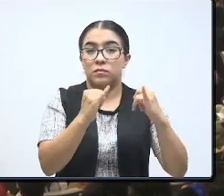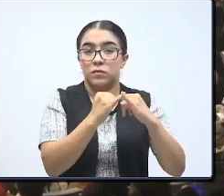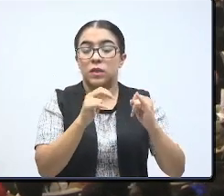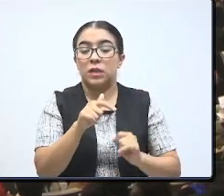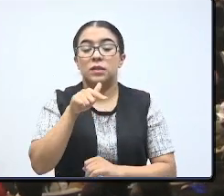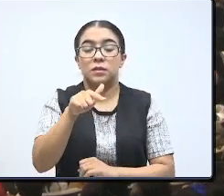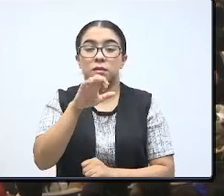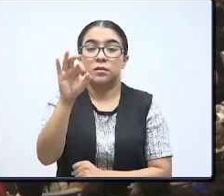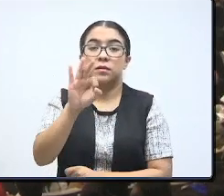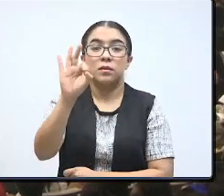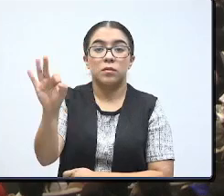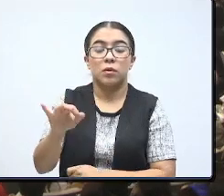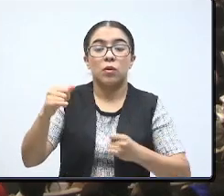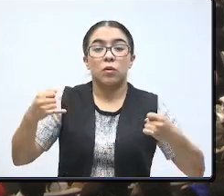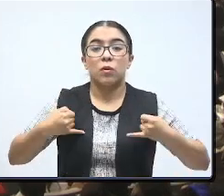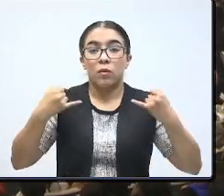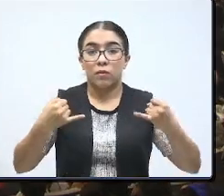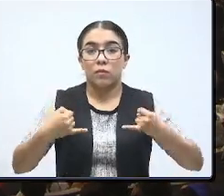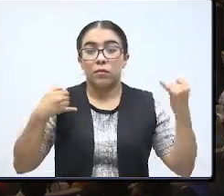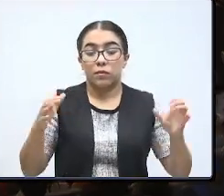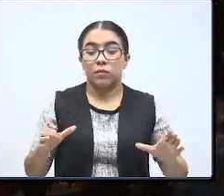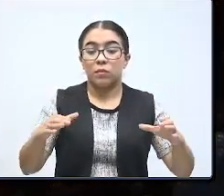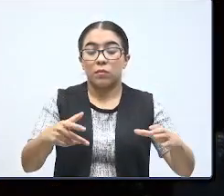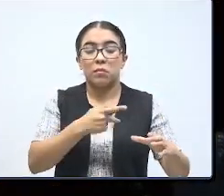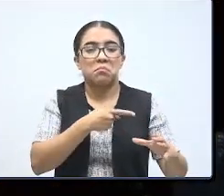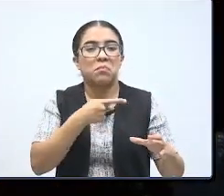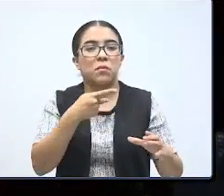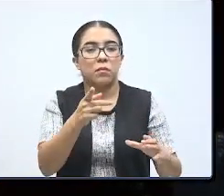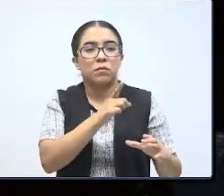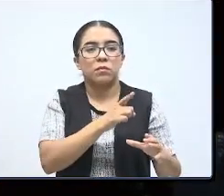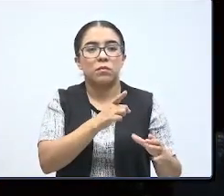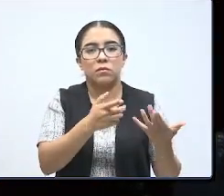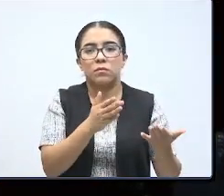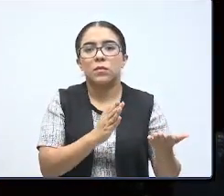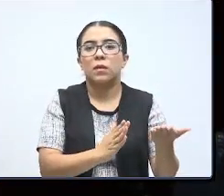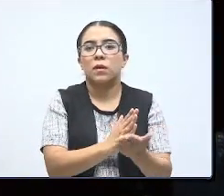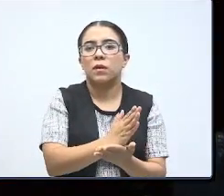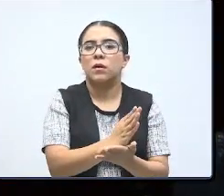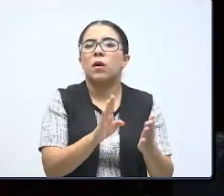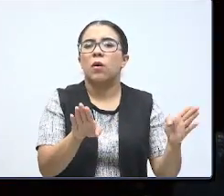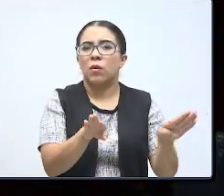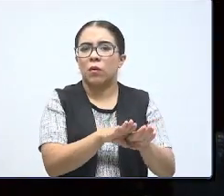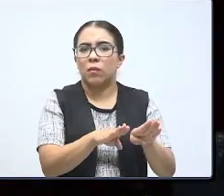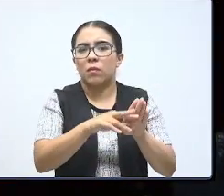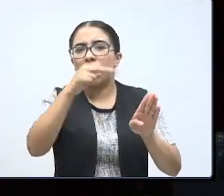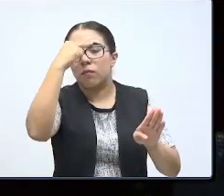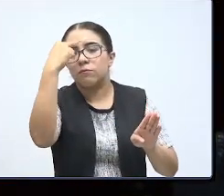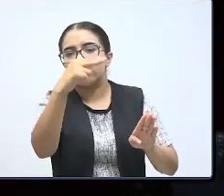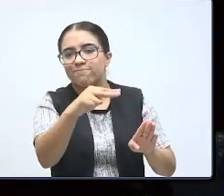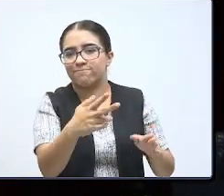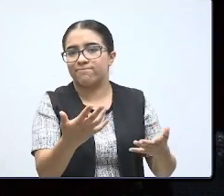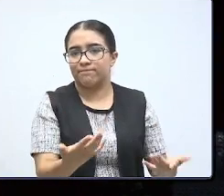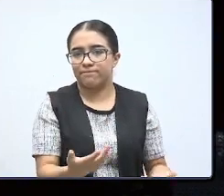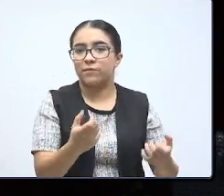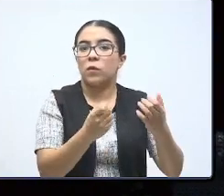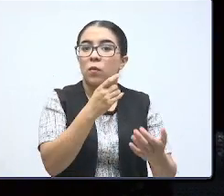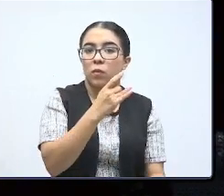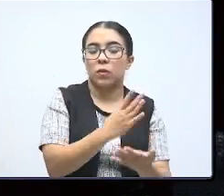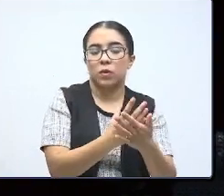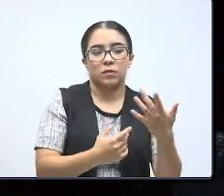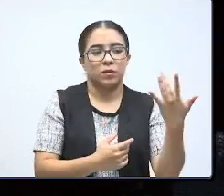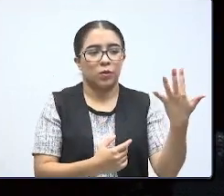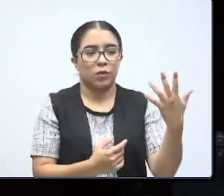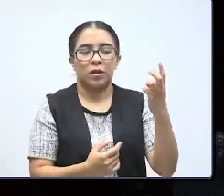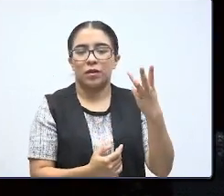17% de los jóvenes en situación de pobreza acceden a la educación superior en México, en comparación con el 53